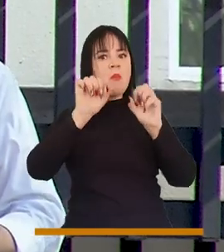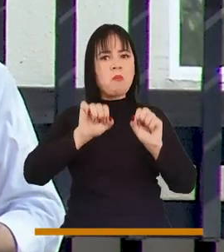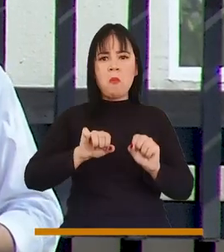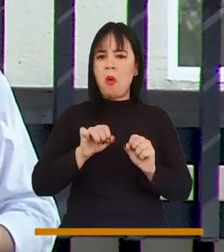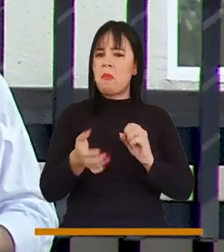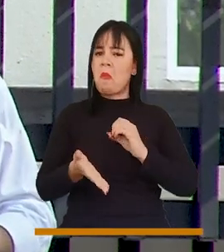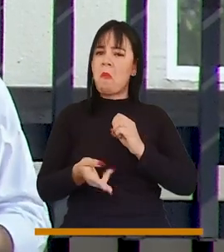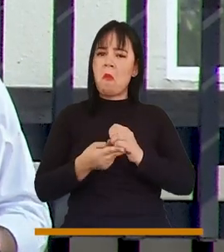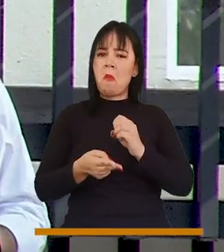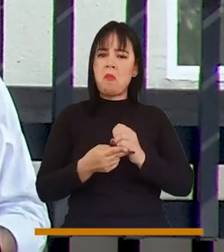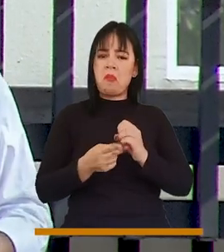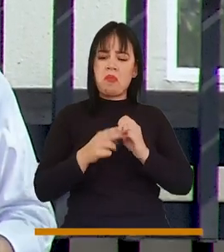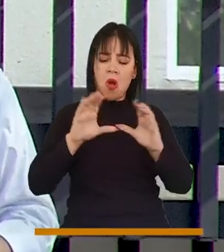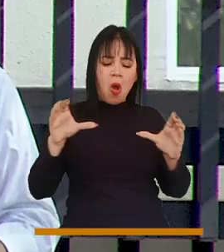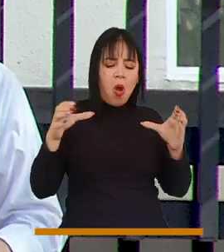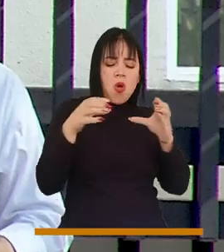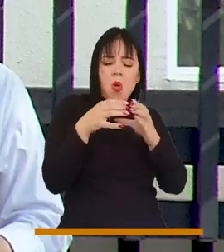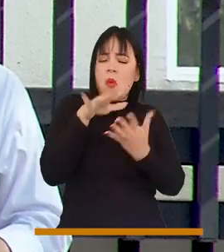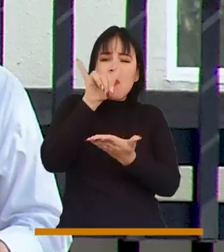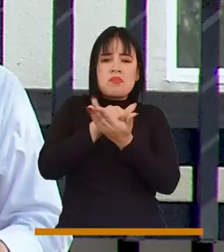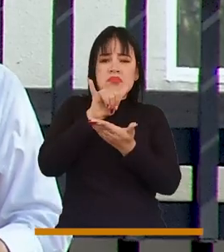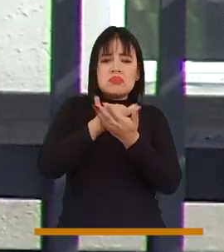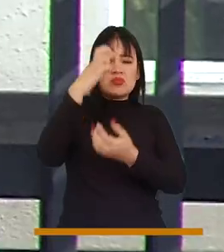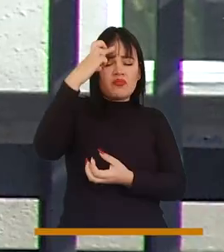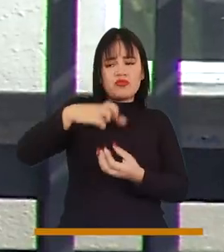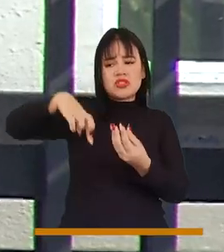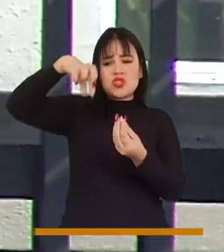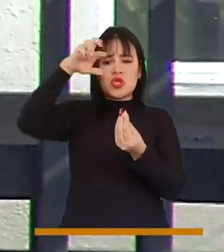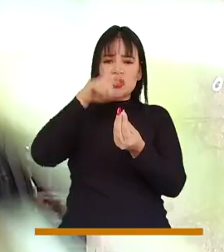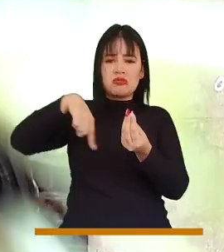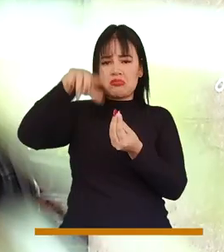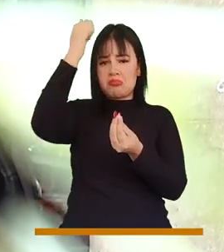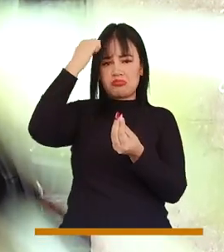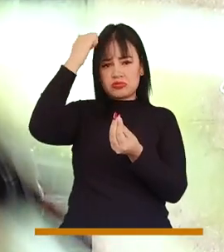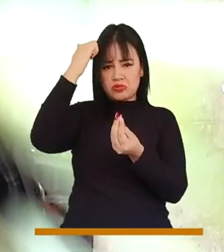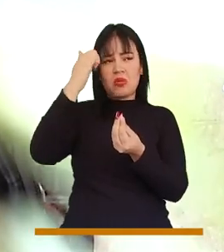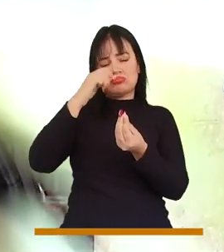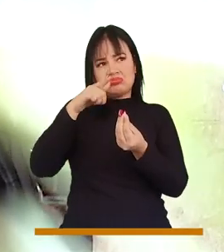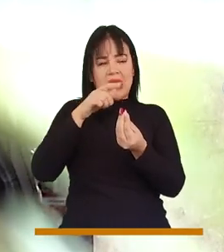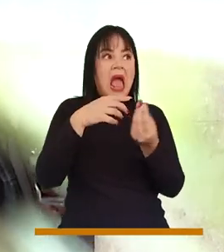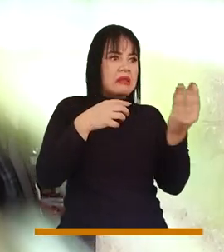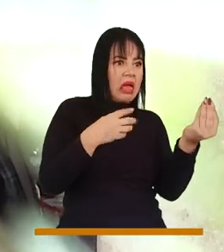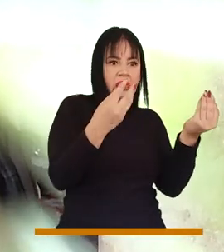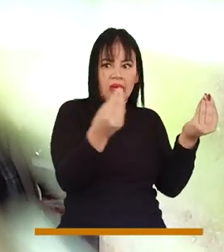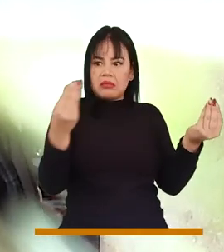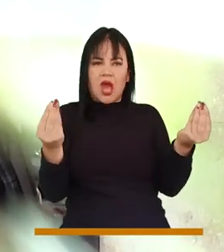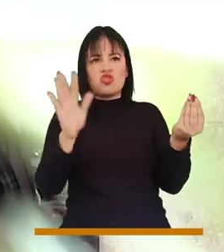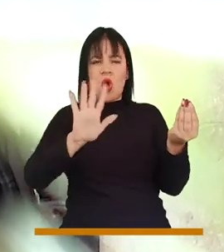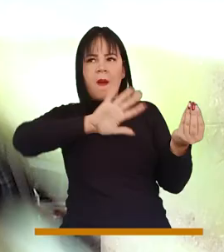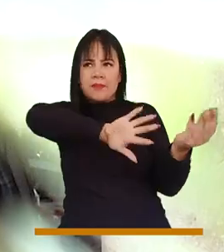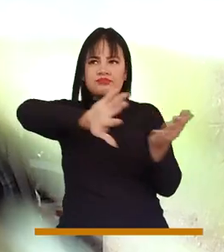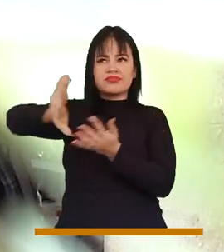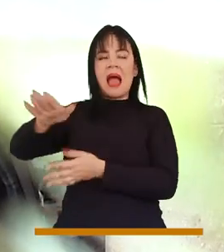podrían funcionar con un solo cuerpo directivo para poder utilizar esos recursos en duplicar